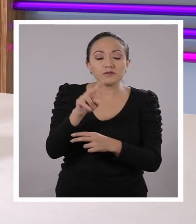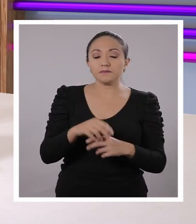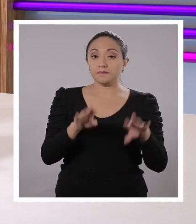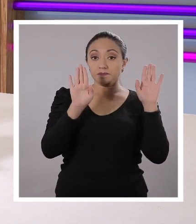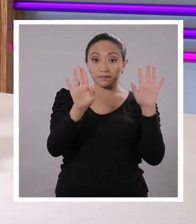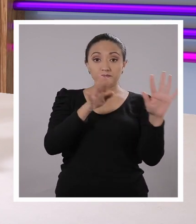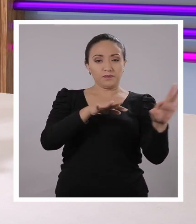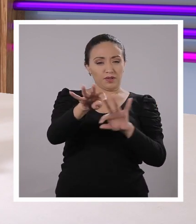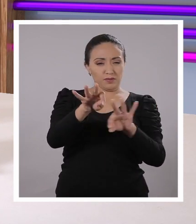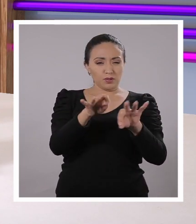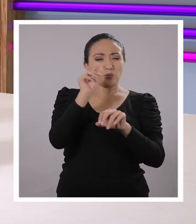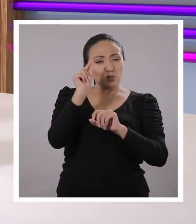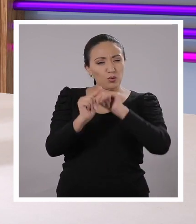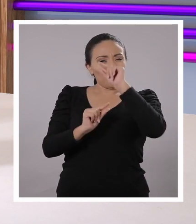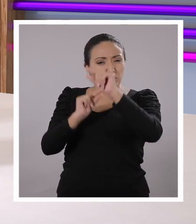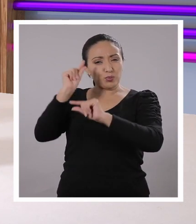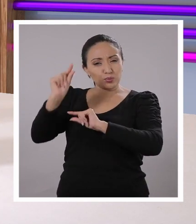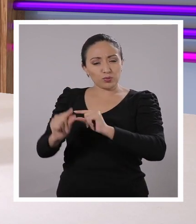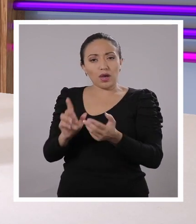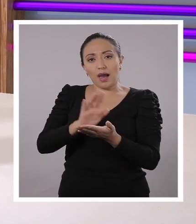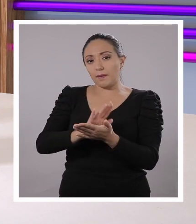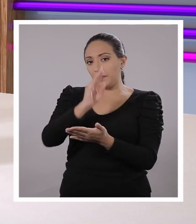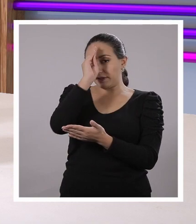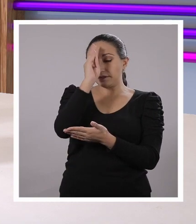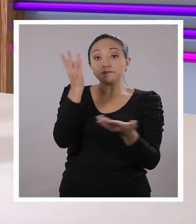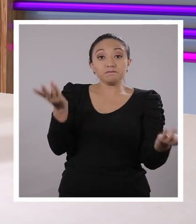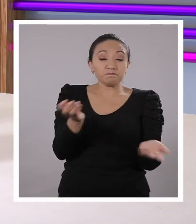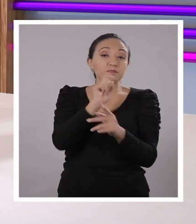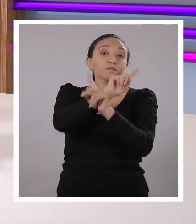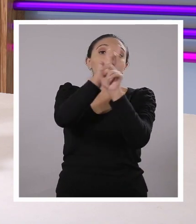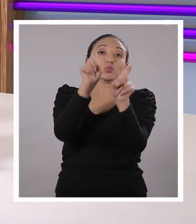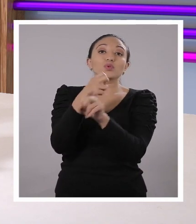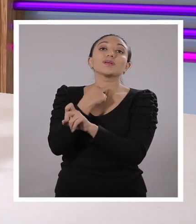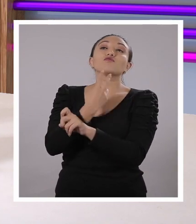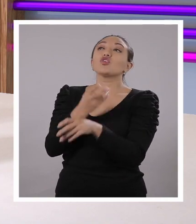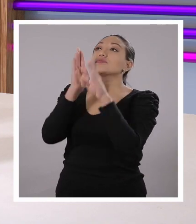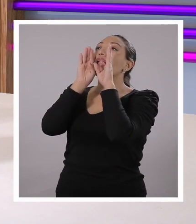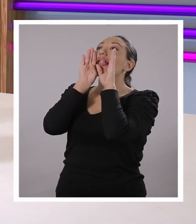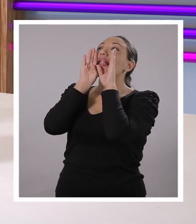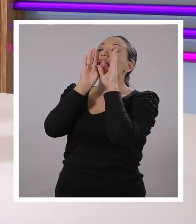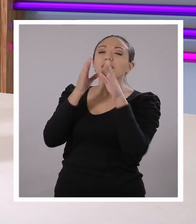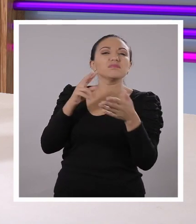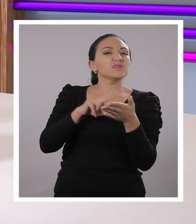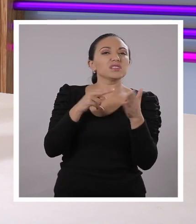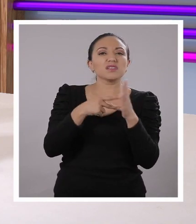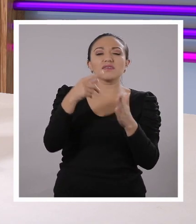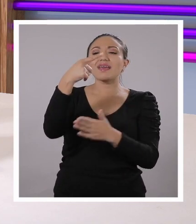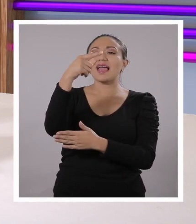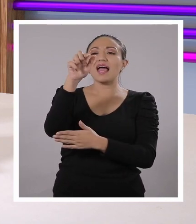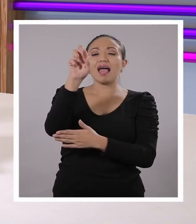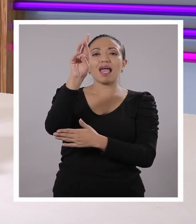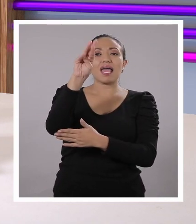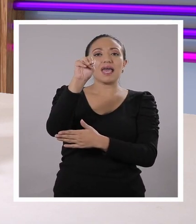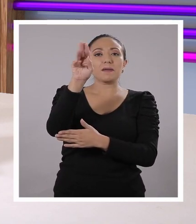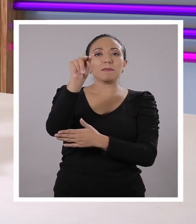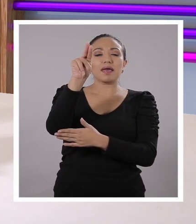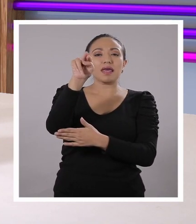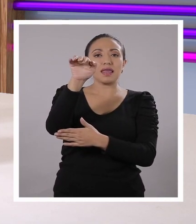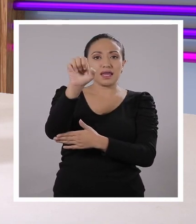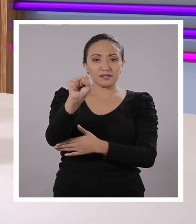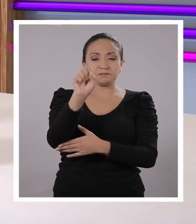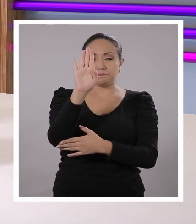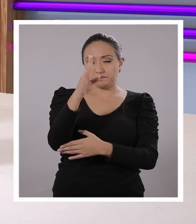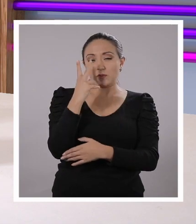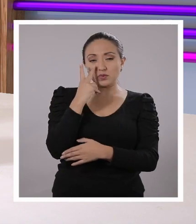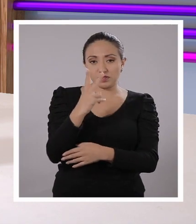¿Sí? Y vamos a entender un poco más de esto, Santi, ¿te parece? Perfecto. ¿Qué tal si le pedimos ayuda a Webster para definir qué son los